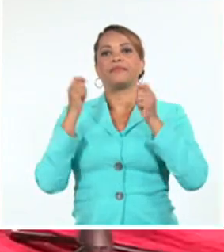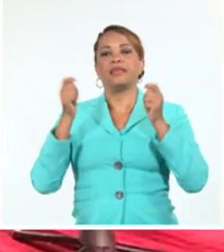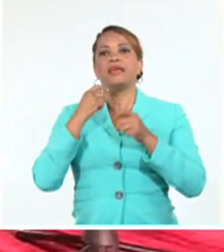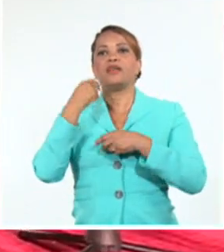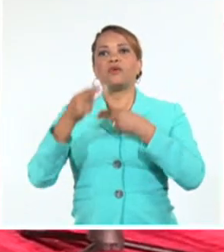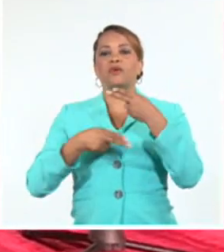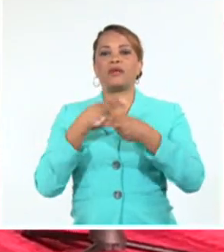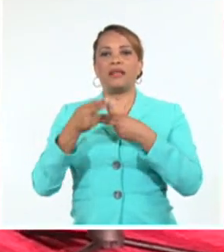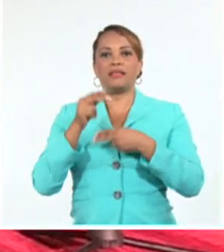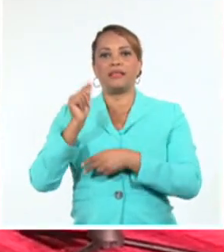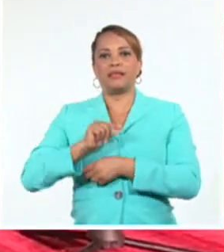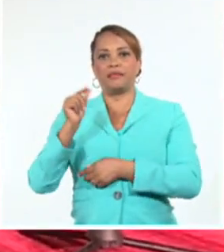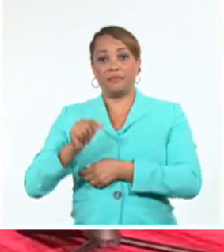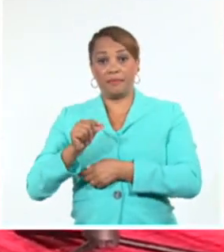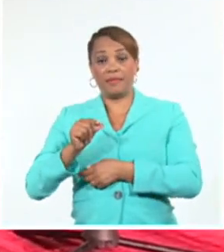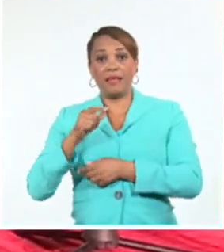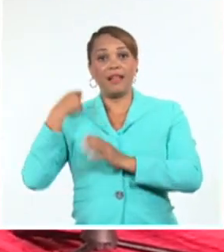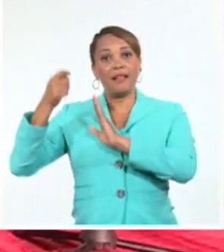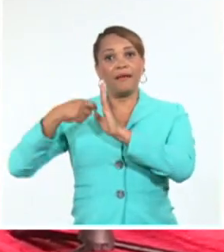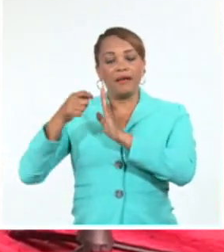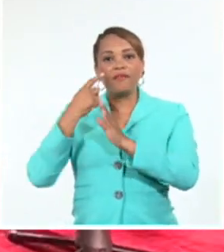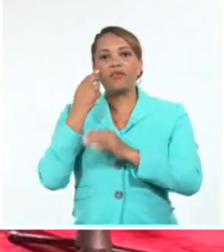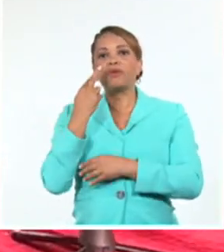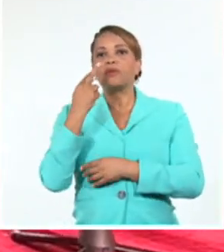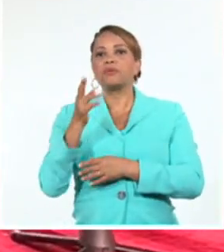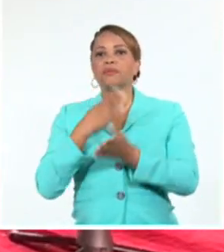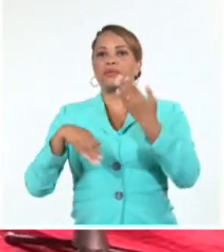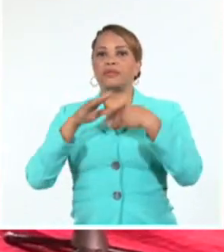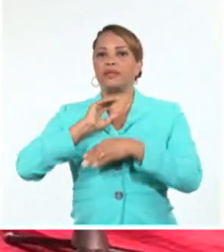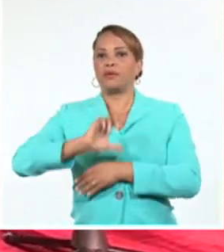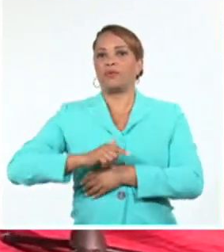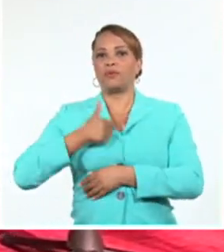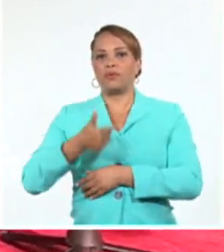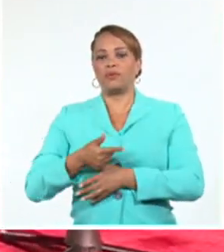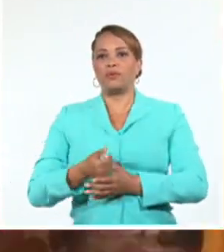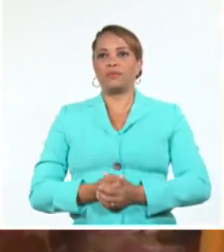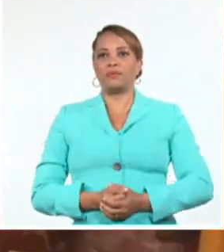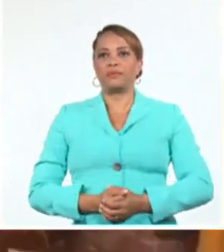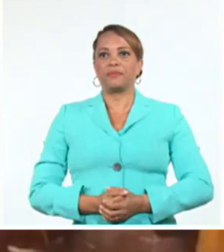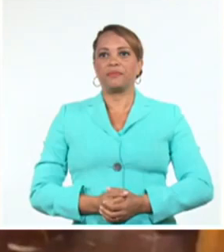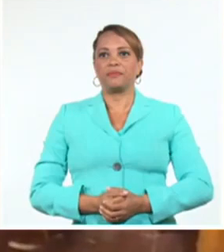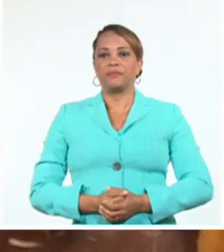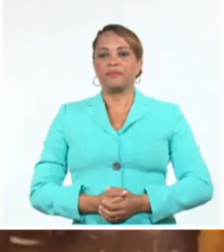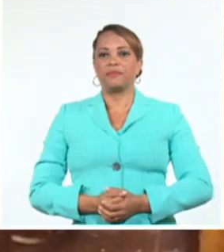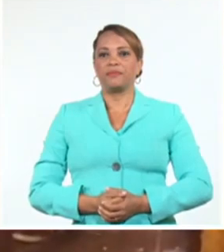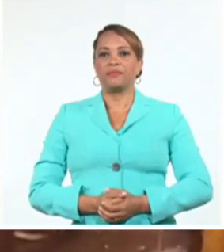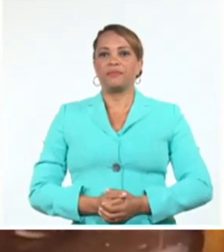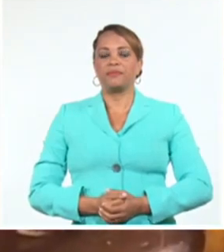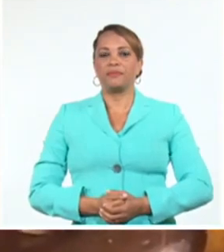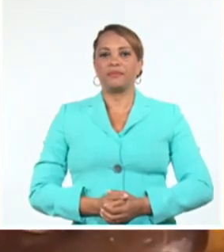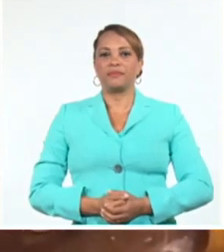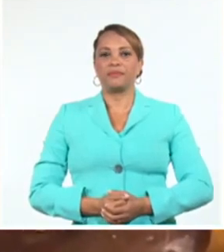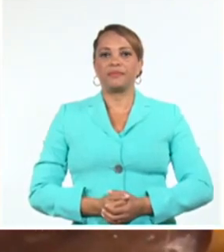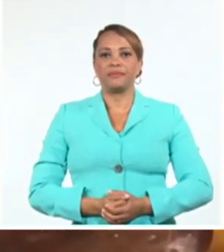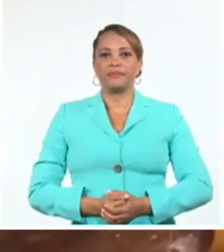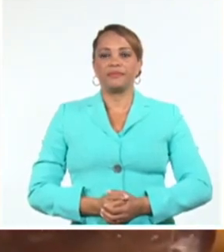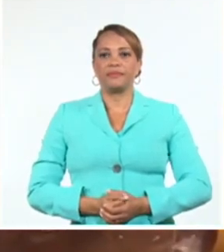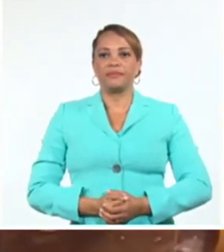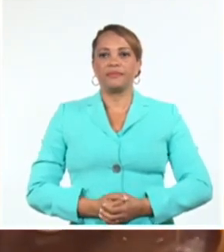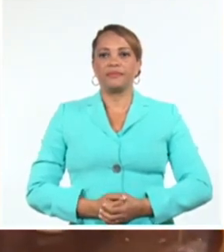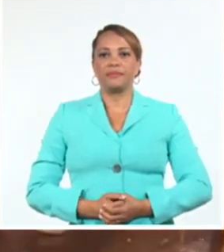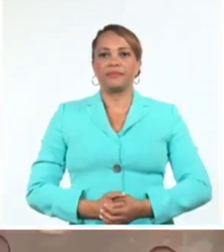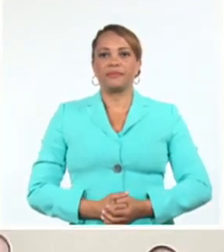los filmes fueron reconocidos en el Ministerio de Cultura. Jenny Pleites, Sistema Informativo de la Televisión